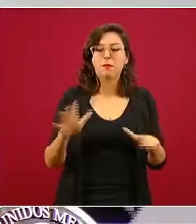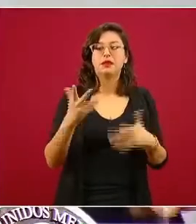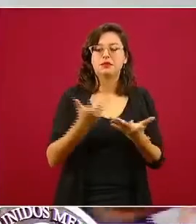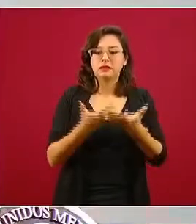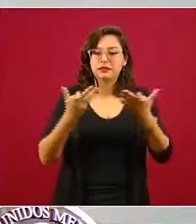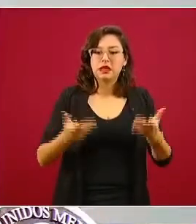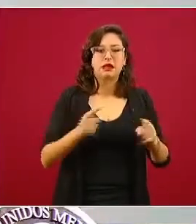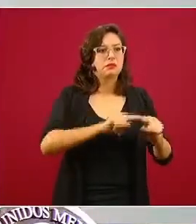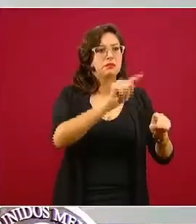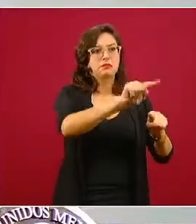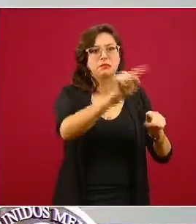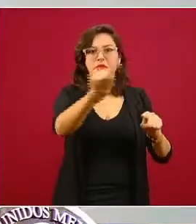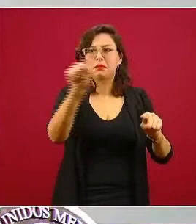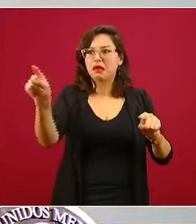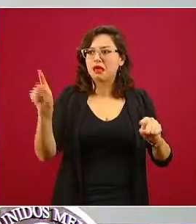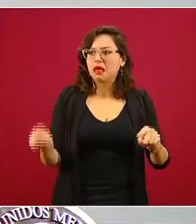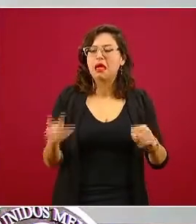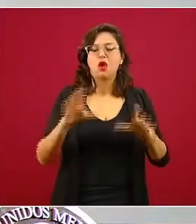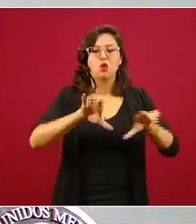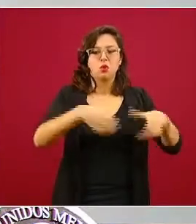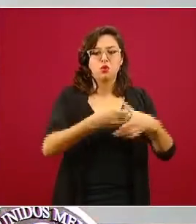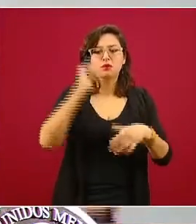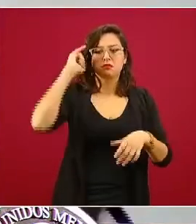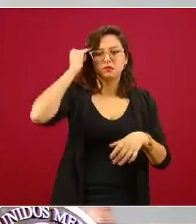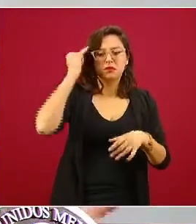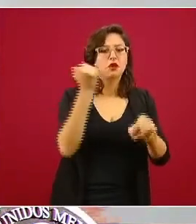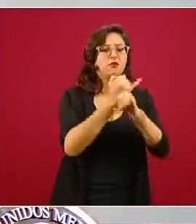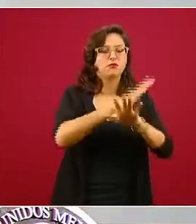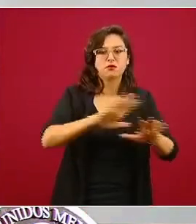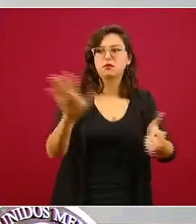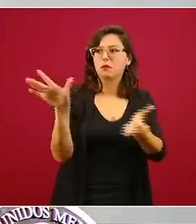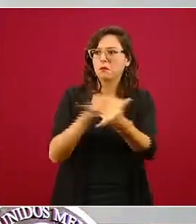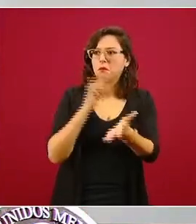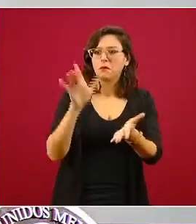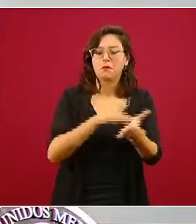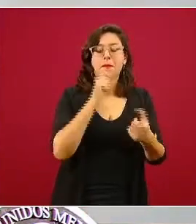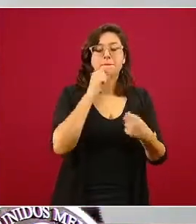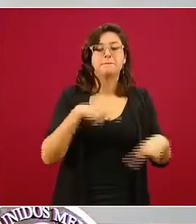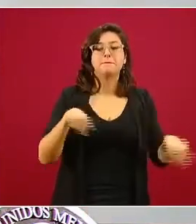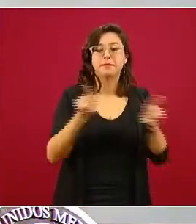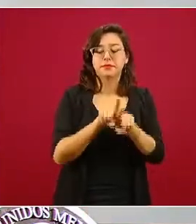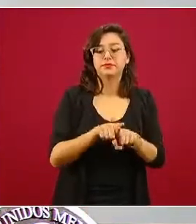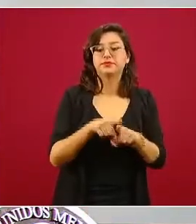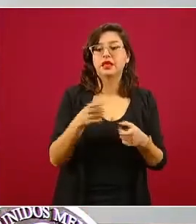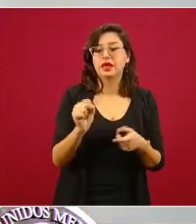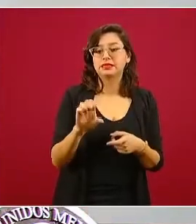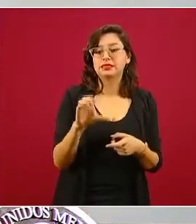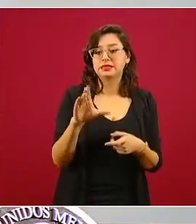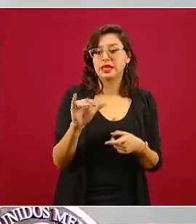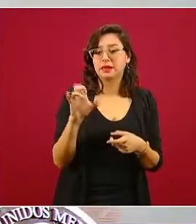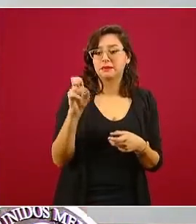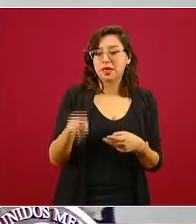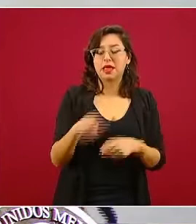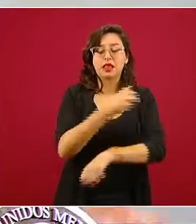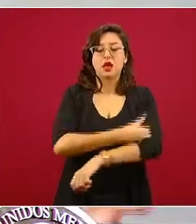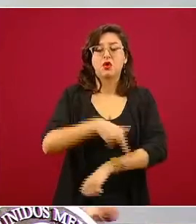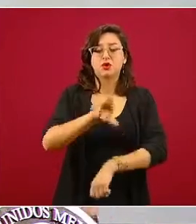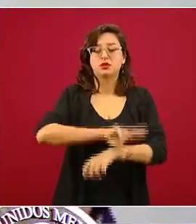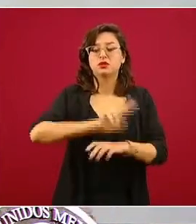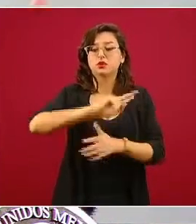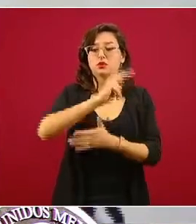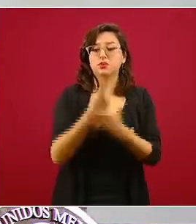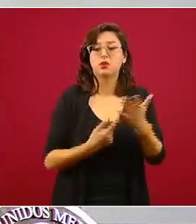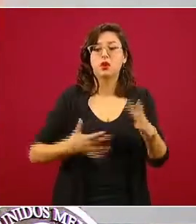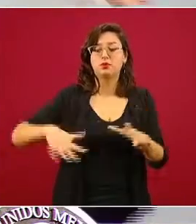terreno, de territorio sobre las comunidades indígenas. La Secretaría del Bienestar y la coordinación de programas sociales también